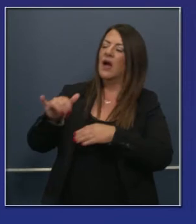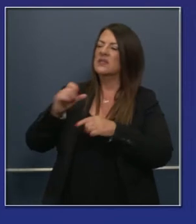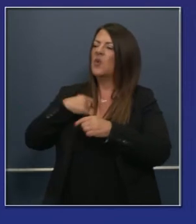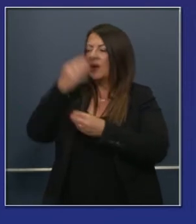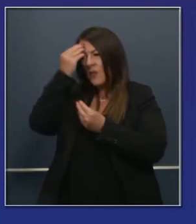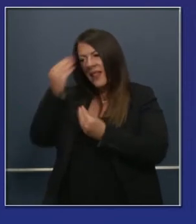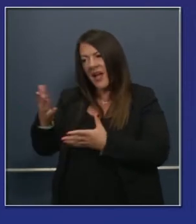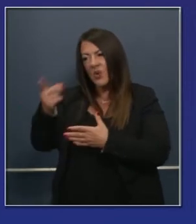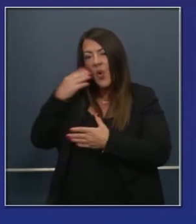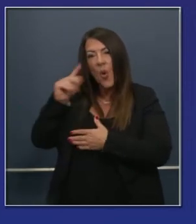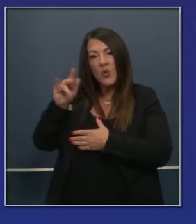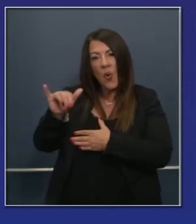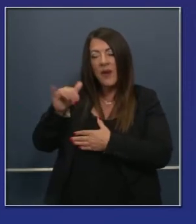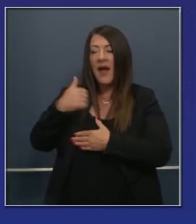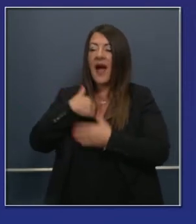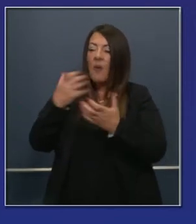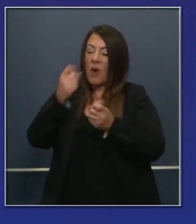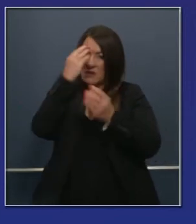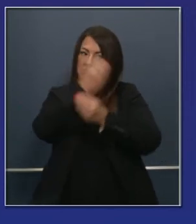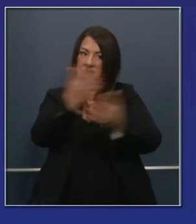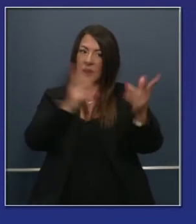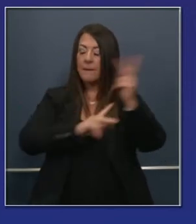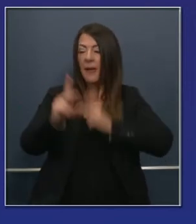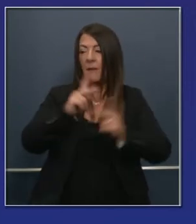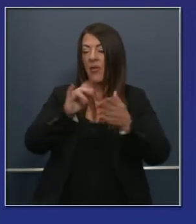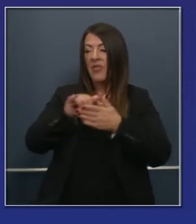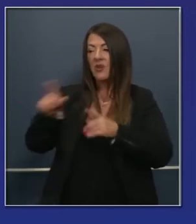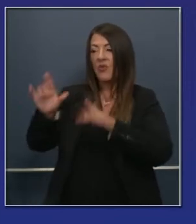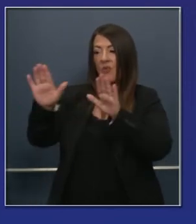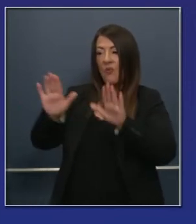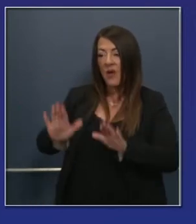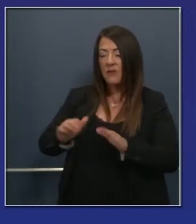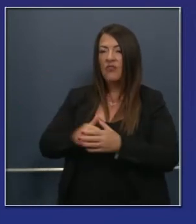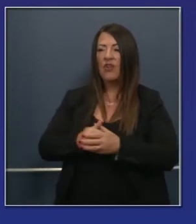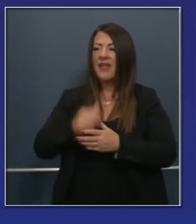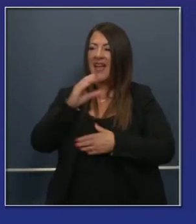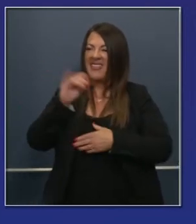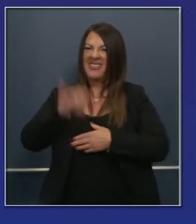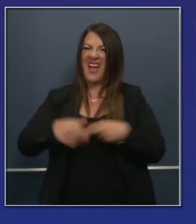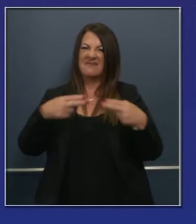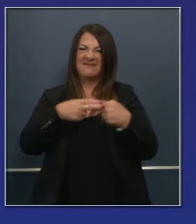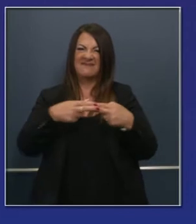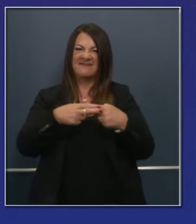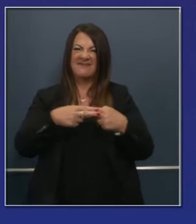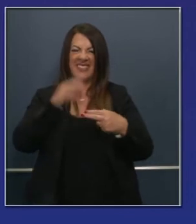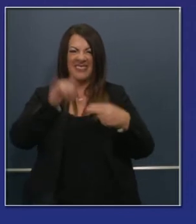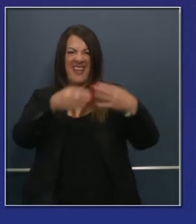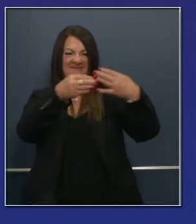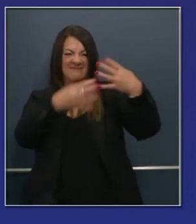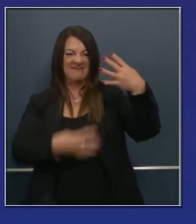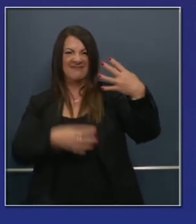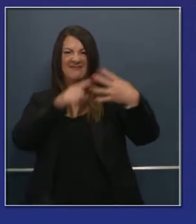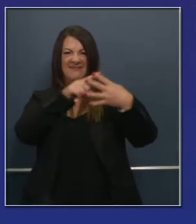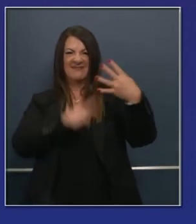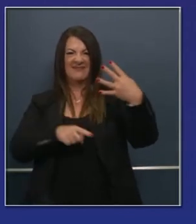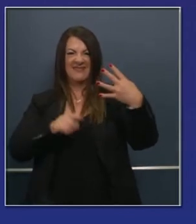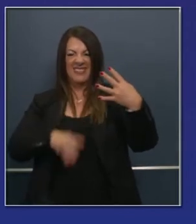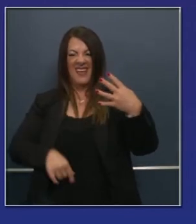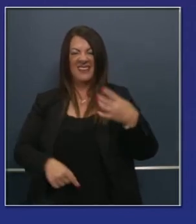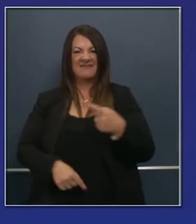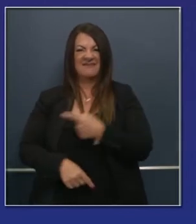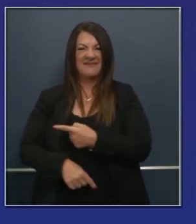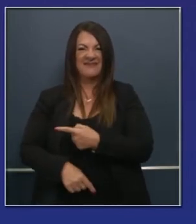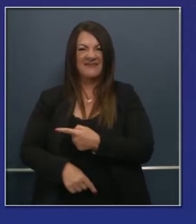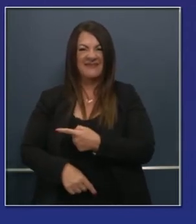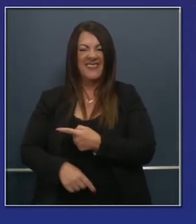quiero reconocer tu trabajo, Tony. Y esto lo mencioné. Tony tal vez no podrá verlo en la transparencia, pero el trabajo que tú hiciste, Tony, con Apple, T-Mobile,